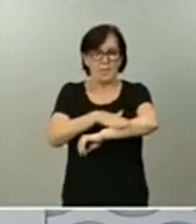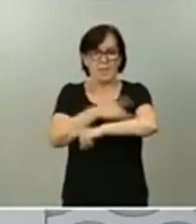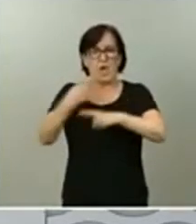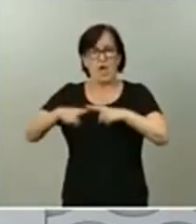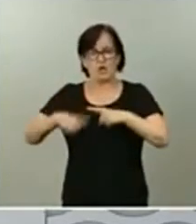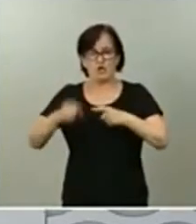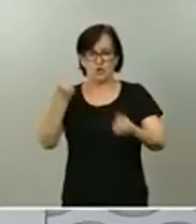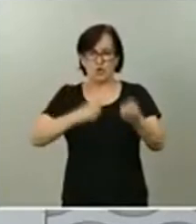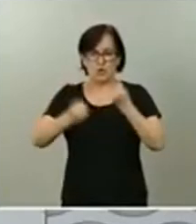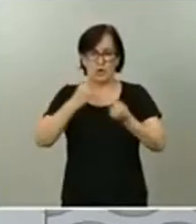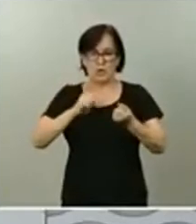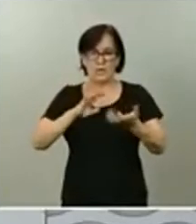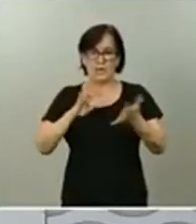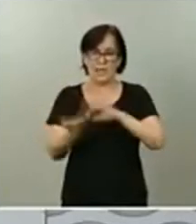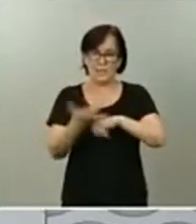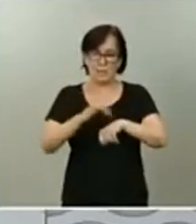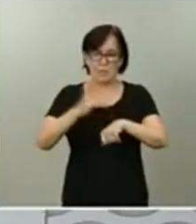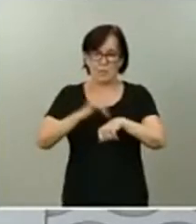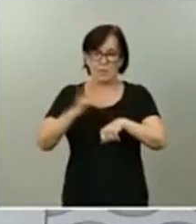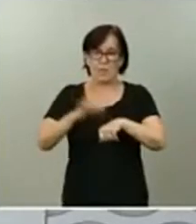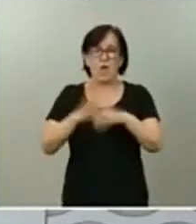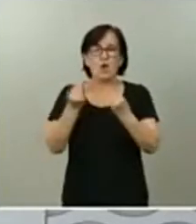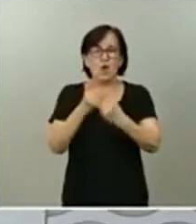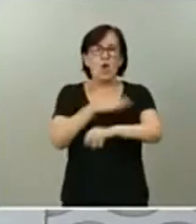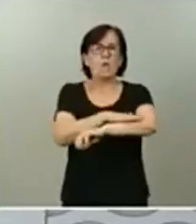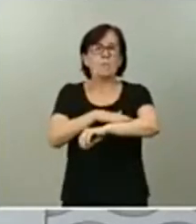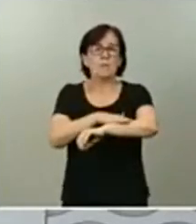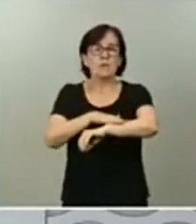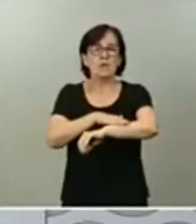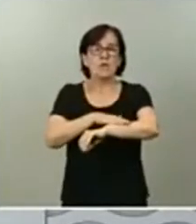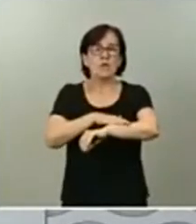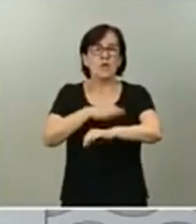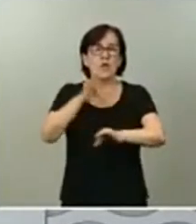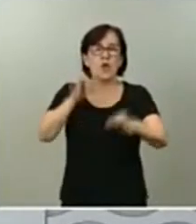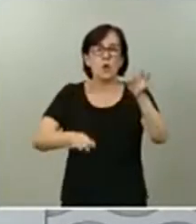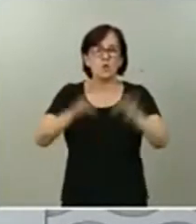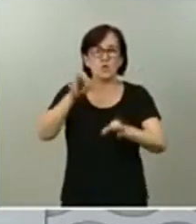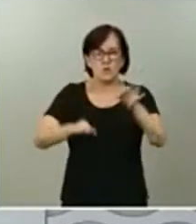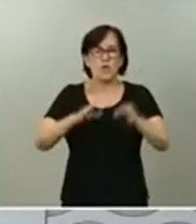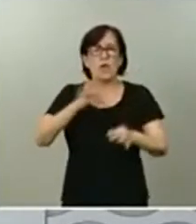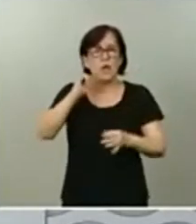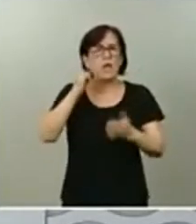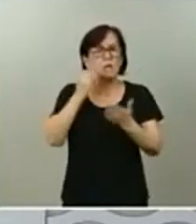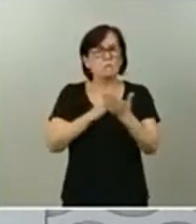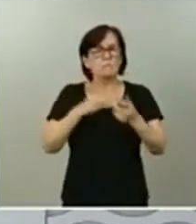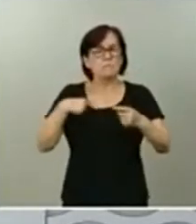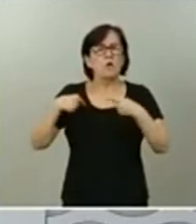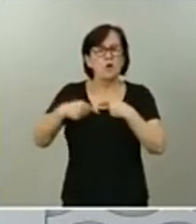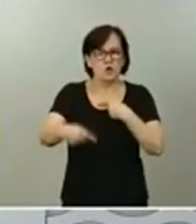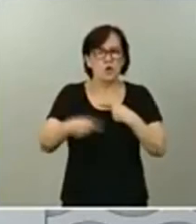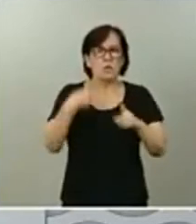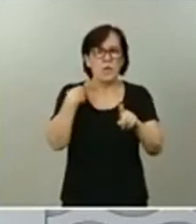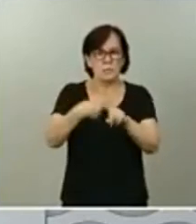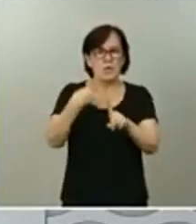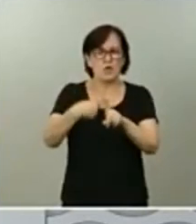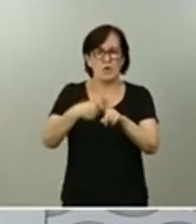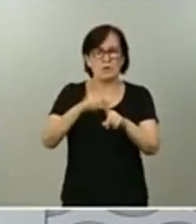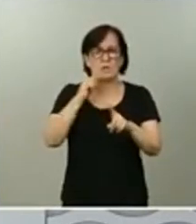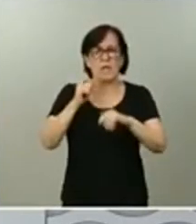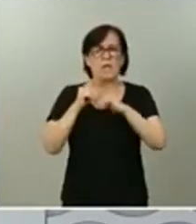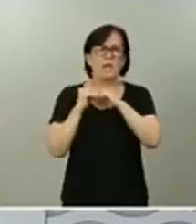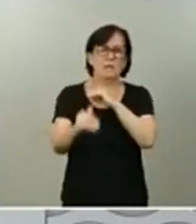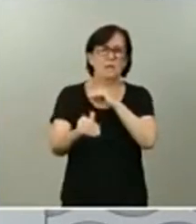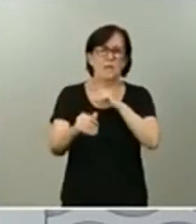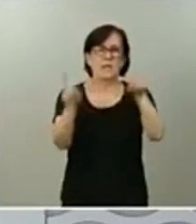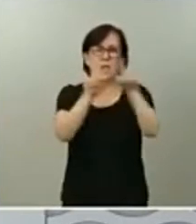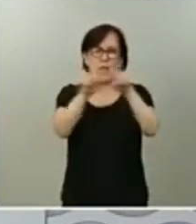y Transformación Digital con el Ministerio de Justicia y tendrá importantes repercusiones positivas en la sostenibilidad de las empresas,